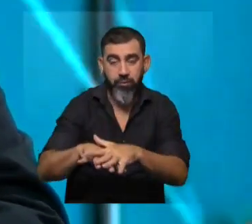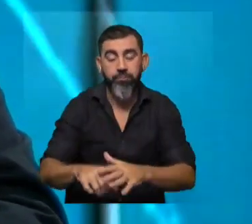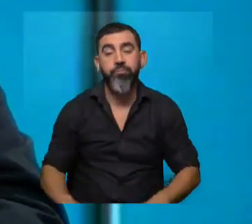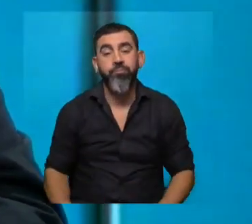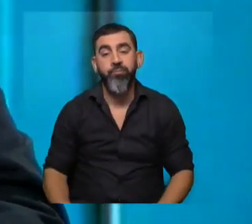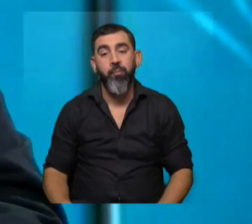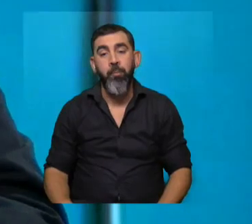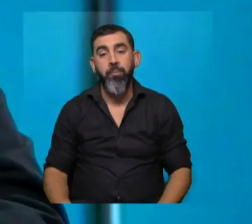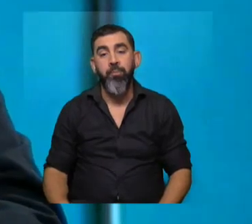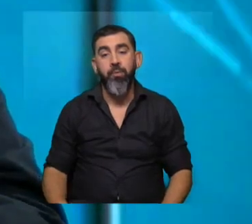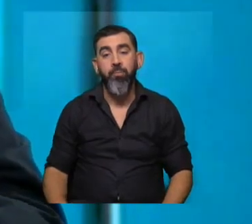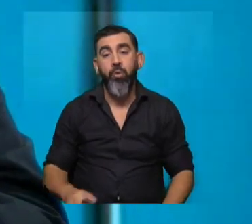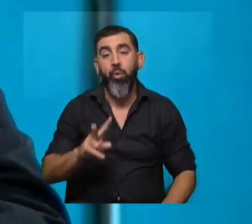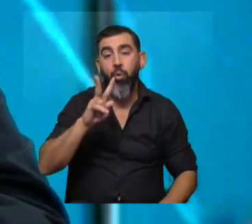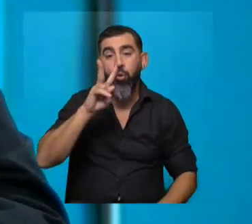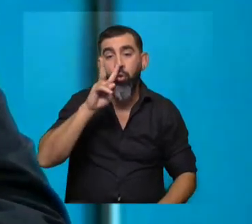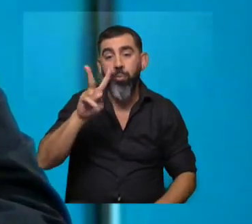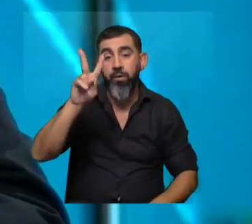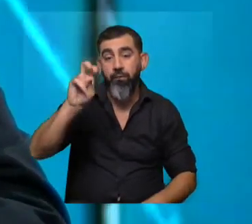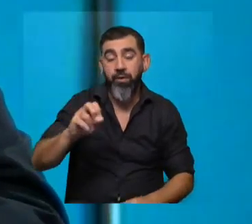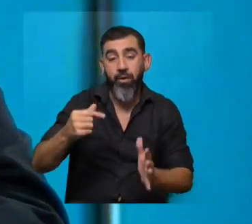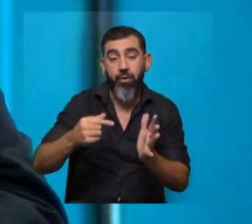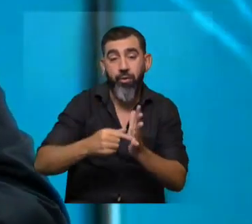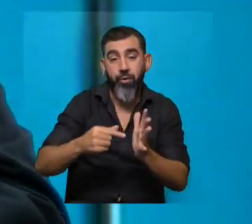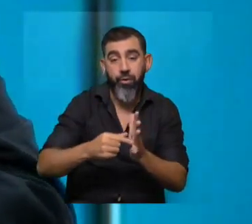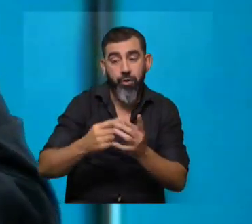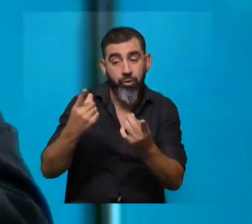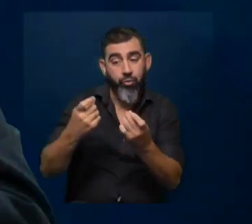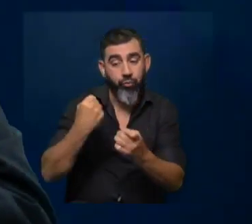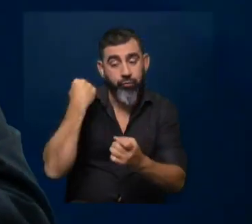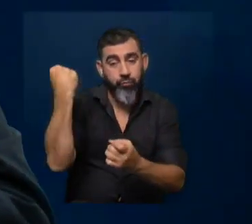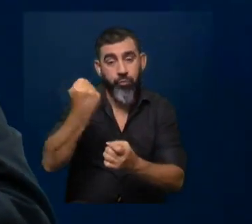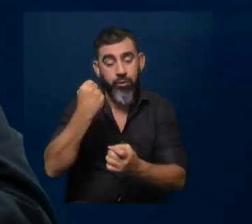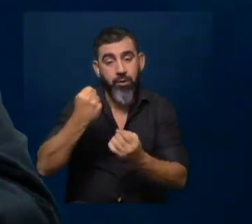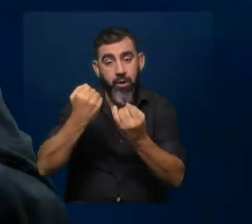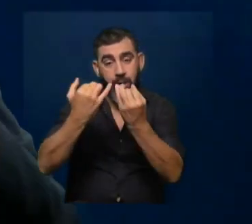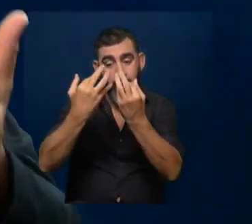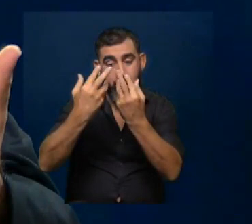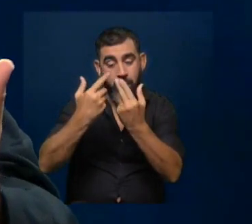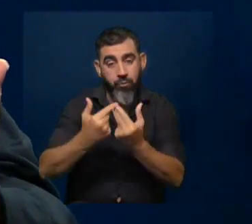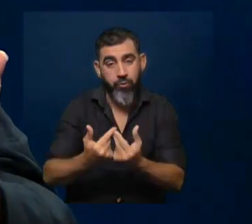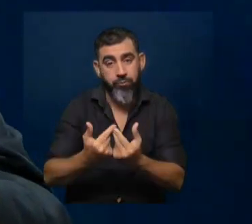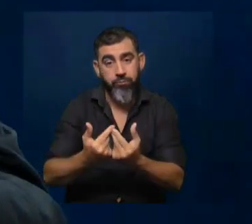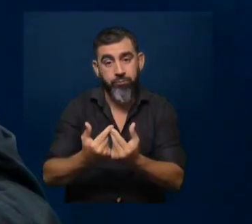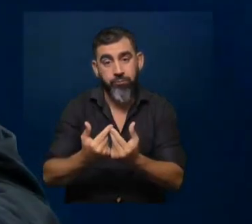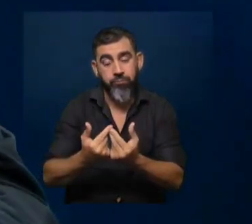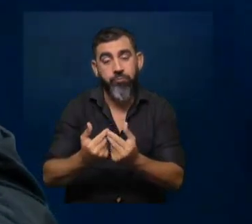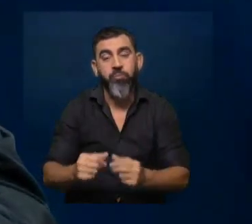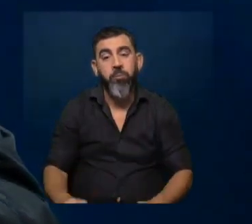pero desde el 2020 el directorio puso un énfasis muy fuerte en eso, en articular en que la